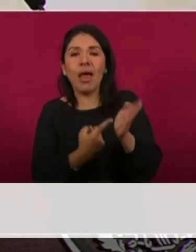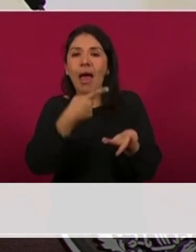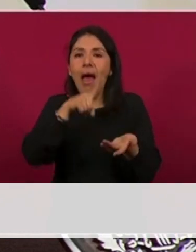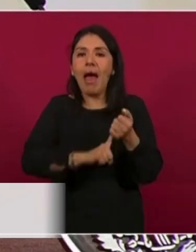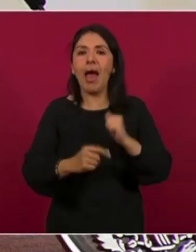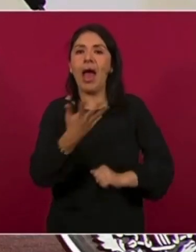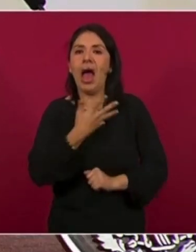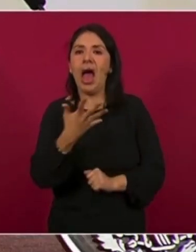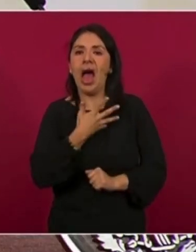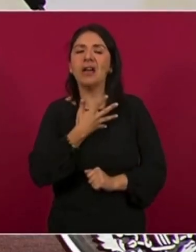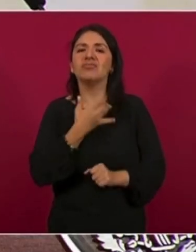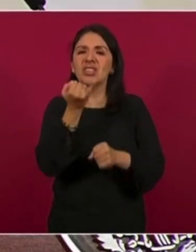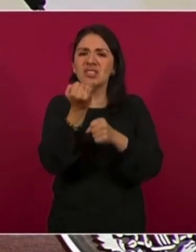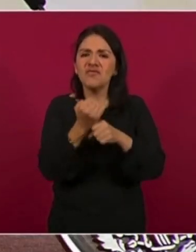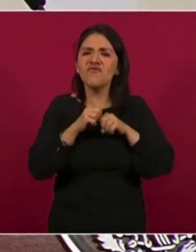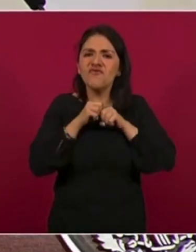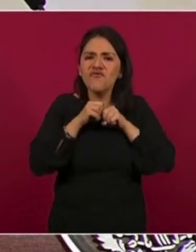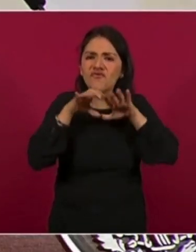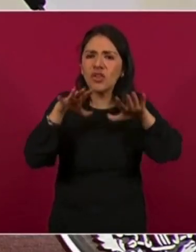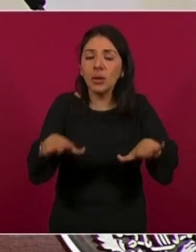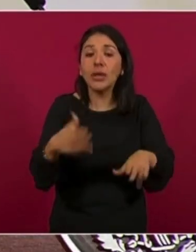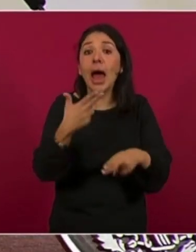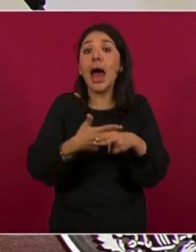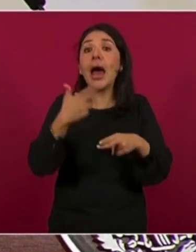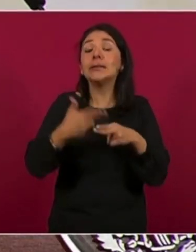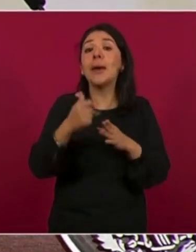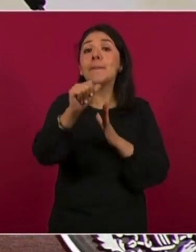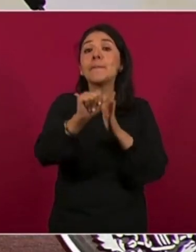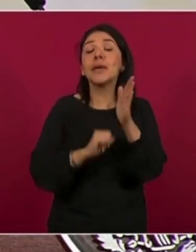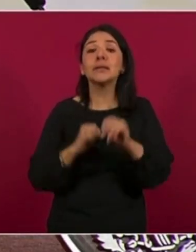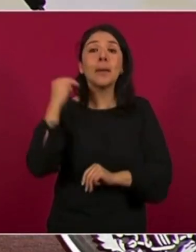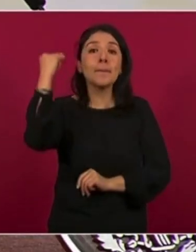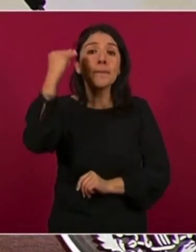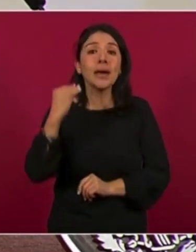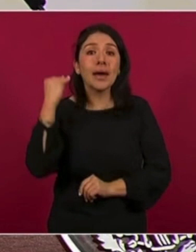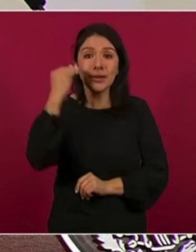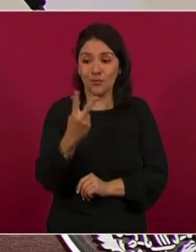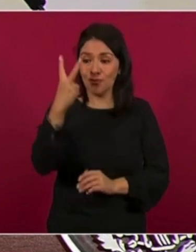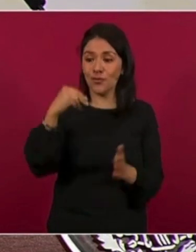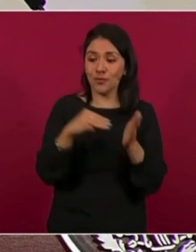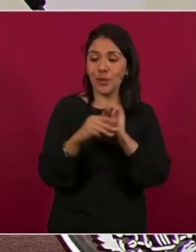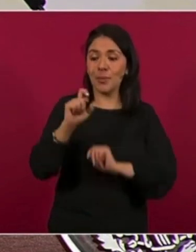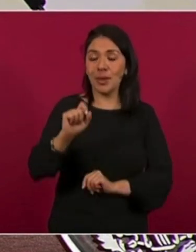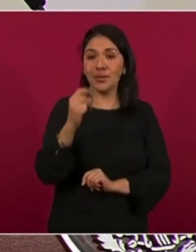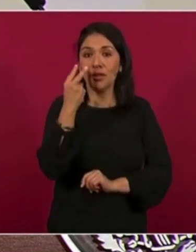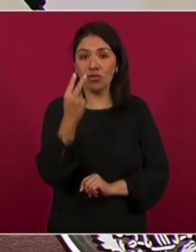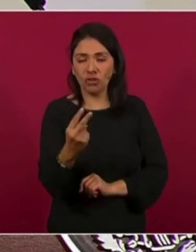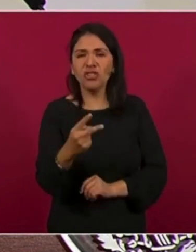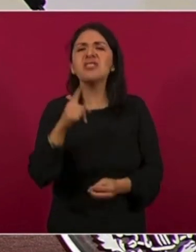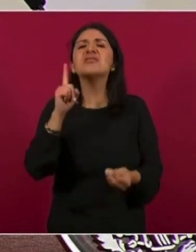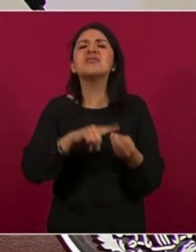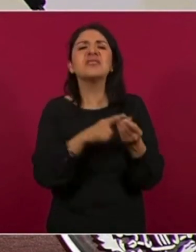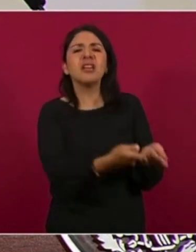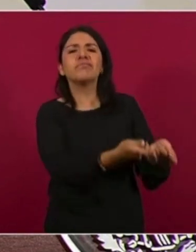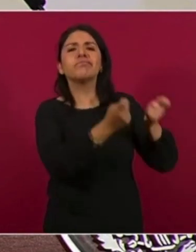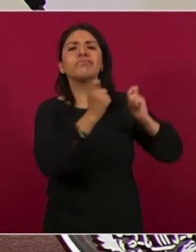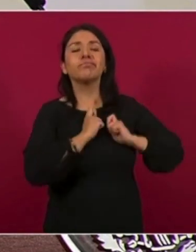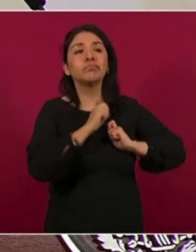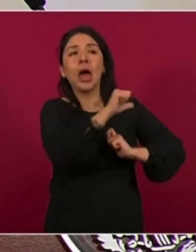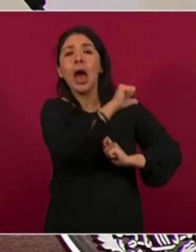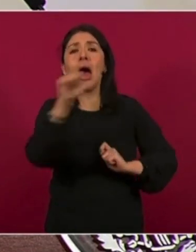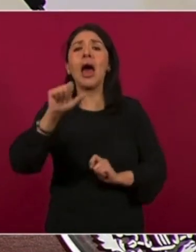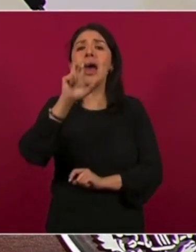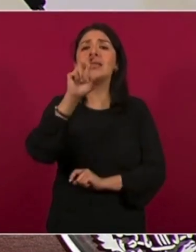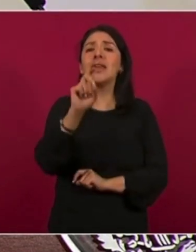información hasta el mes de marzo de este año, proporcionada por las 32